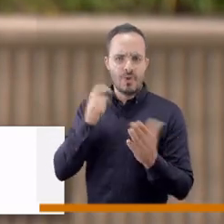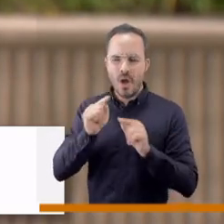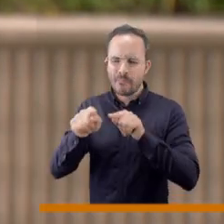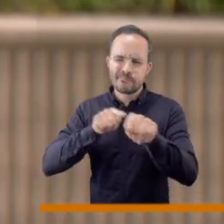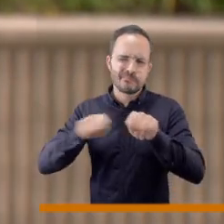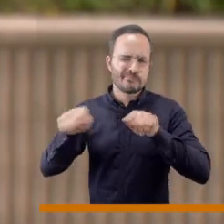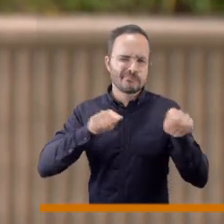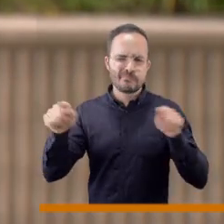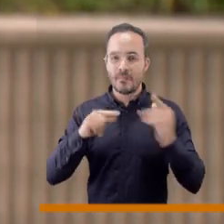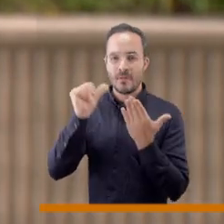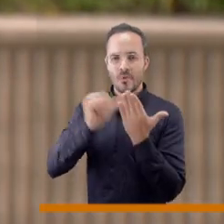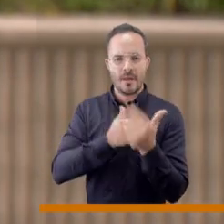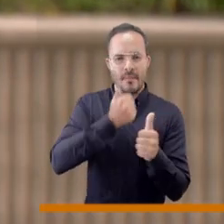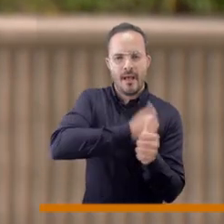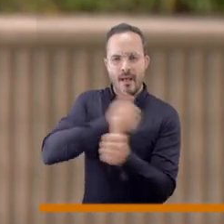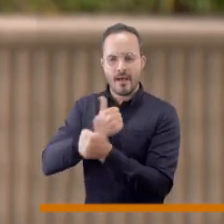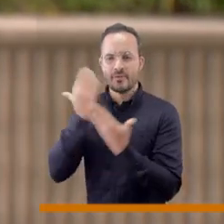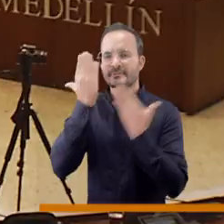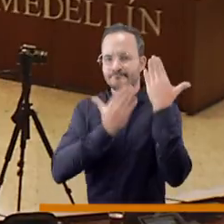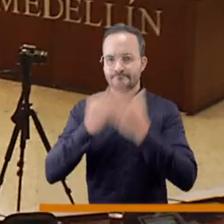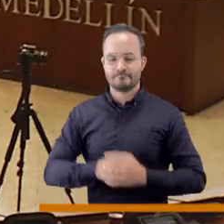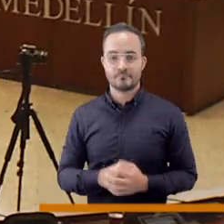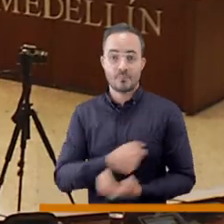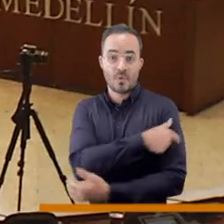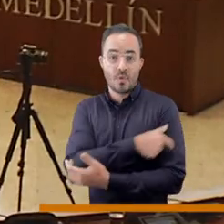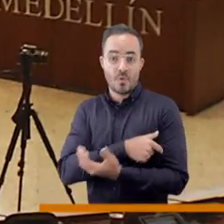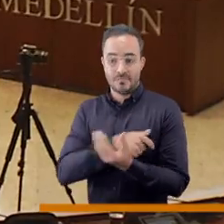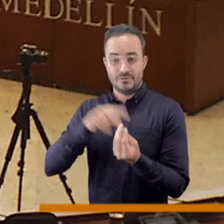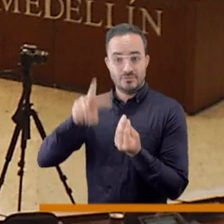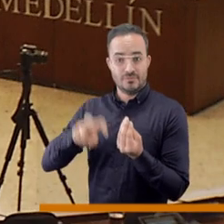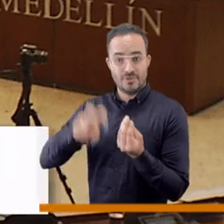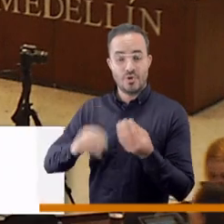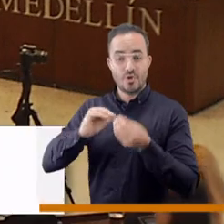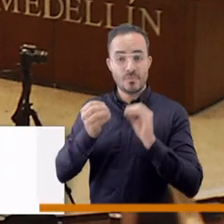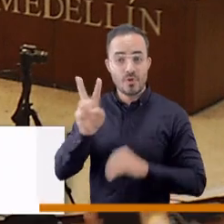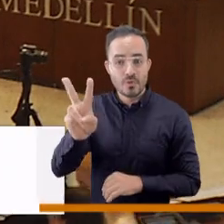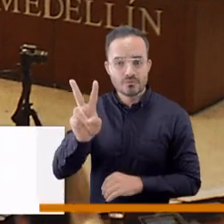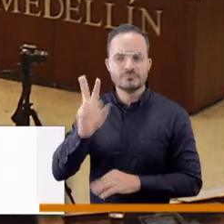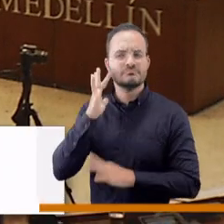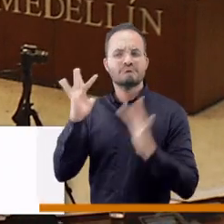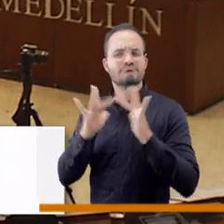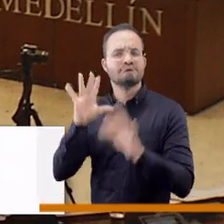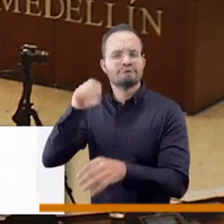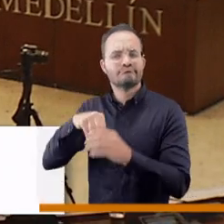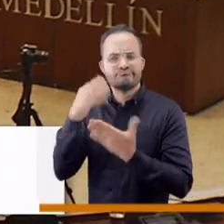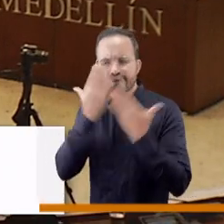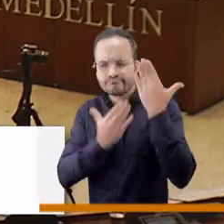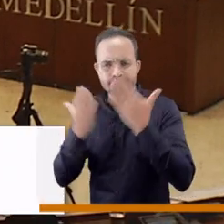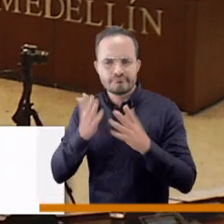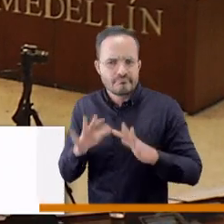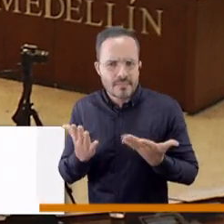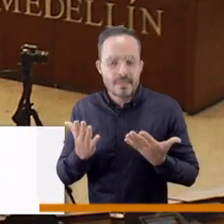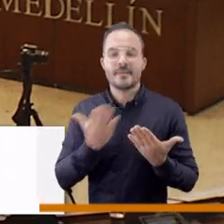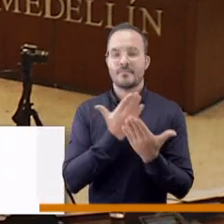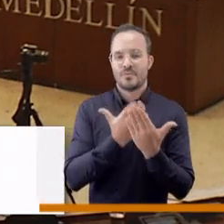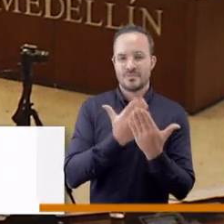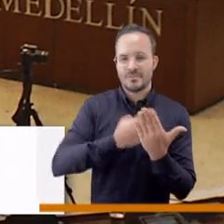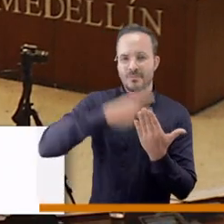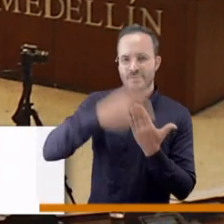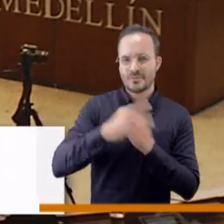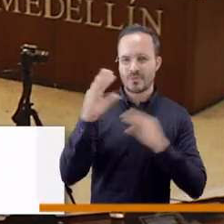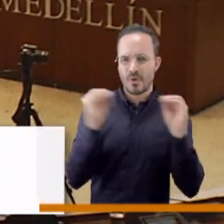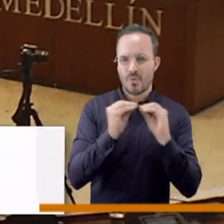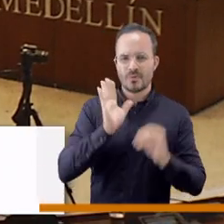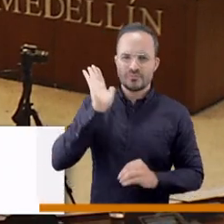redistribución de estos gravámenes por programas. En la Comisión Segunda estudiamos todo lo atinente al proyecto